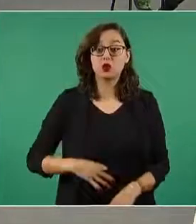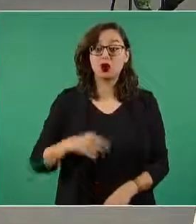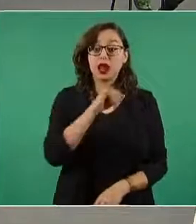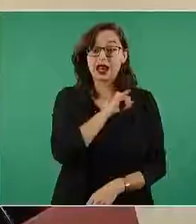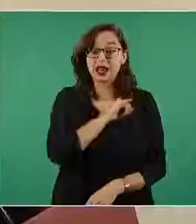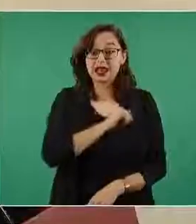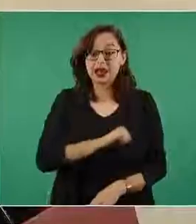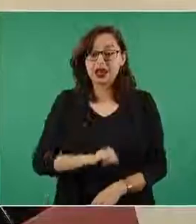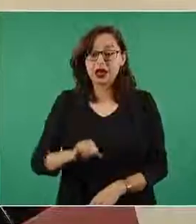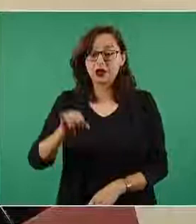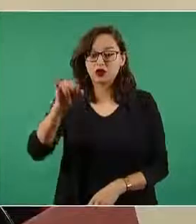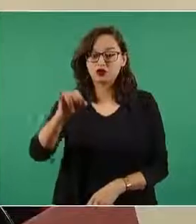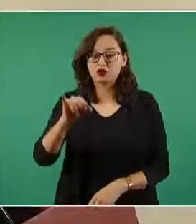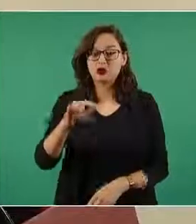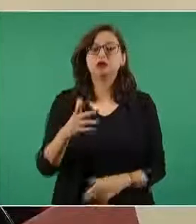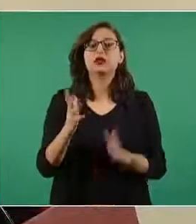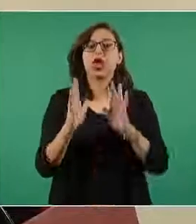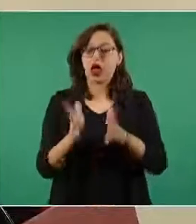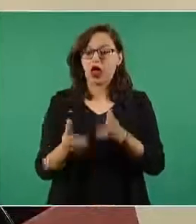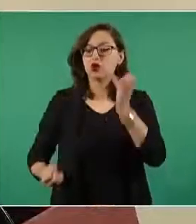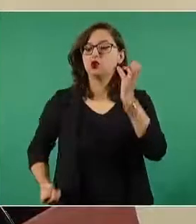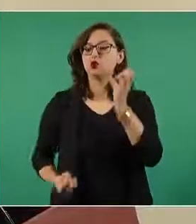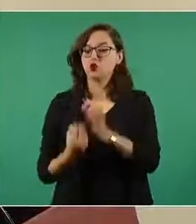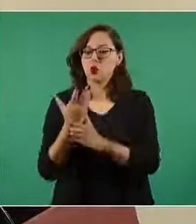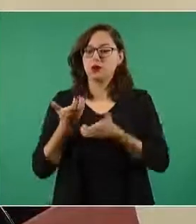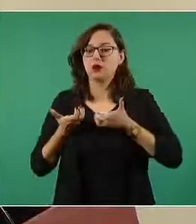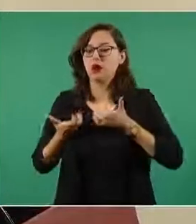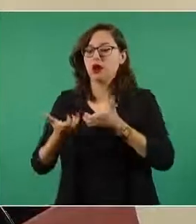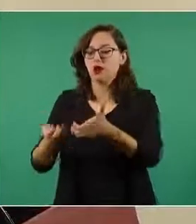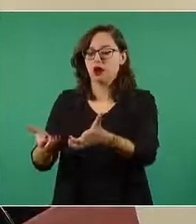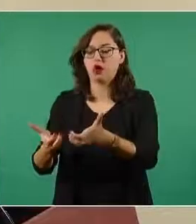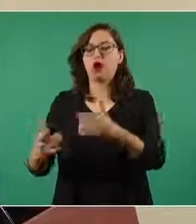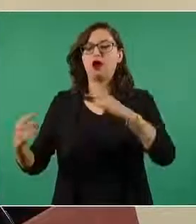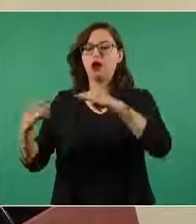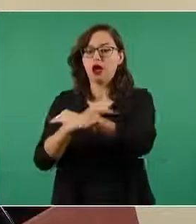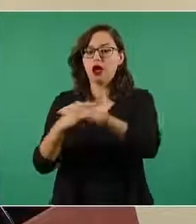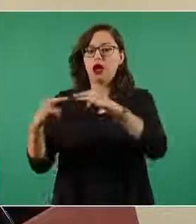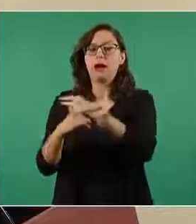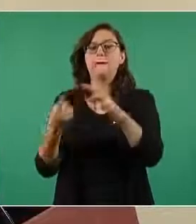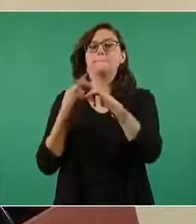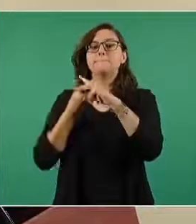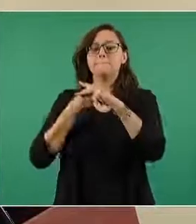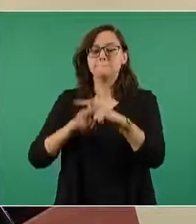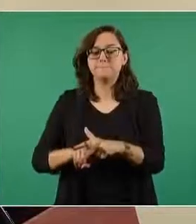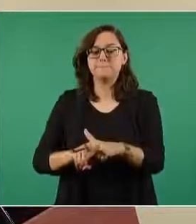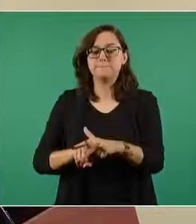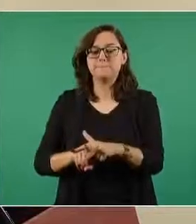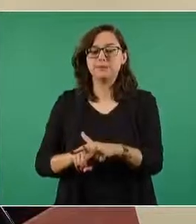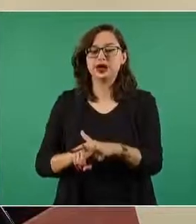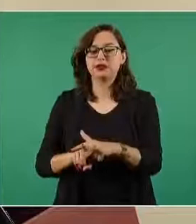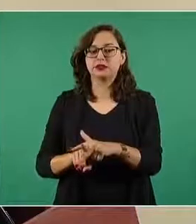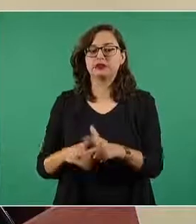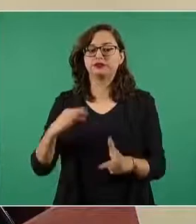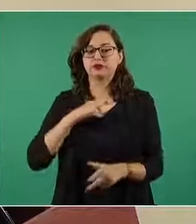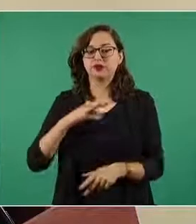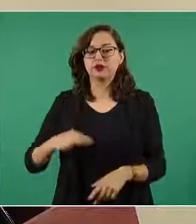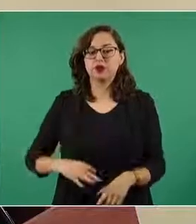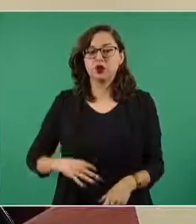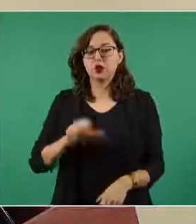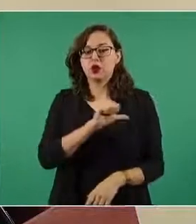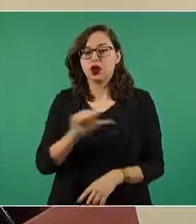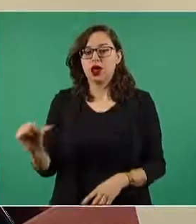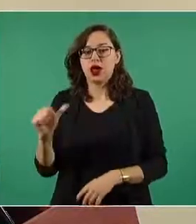se conecta por una nueva autopista que yo entro en operación es la autopista que parte de Toluca Aeropuerto